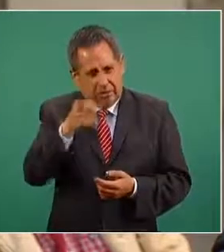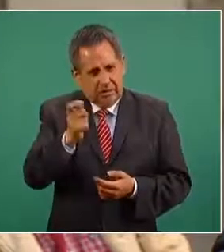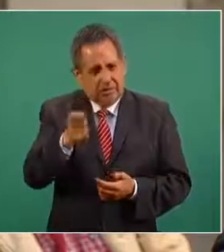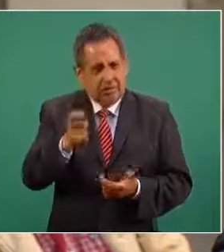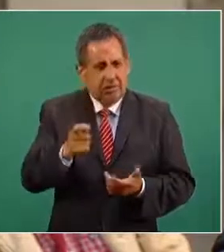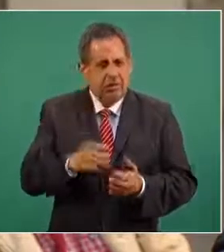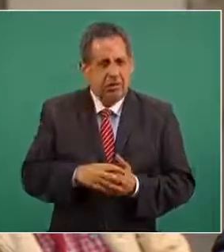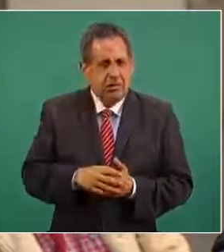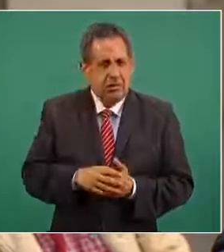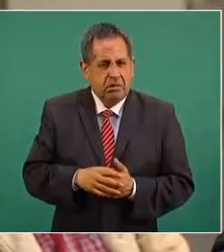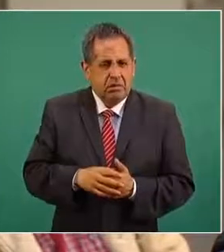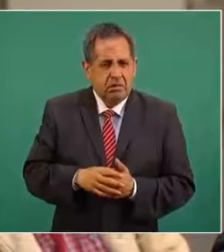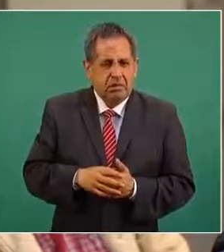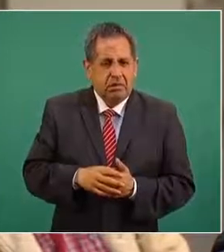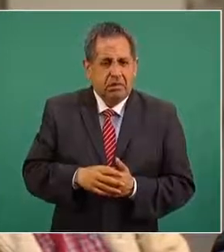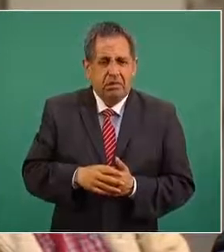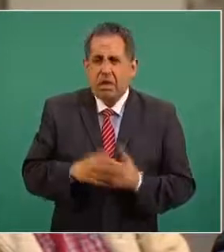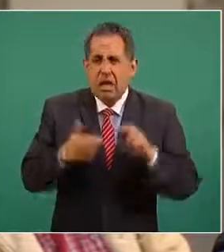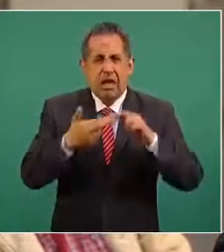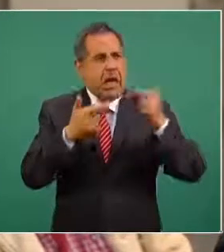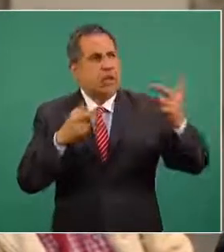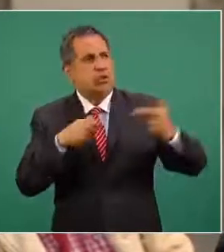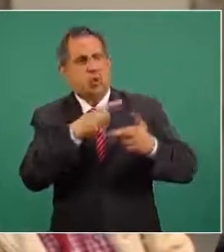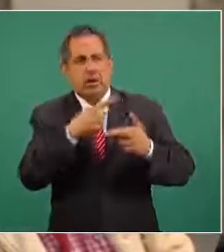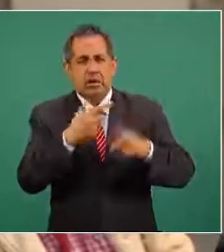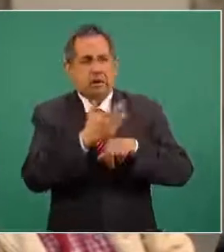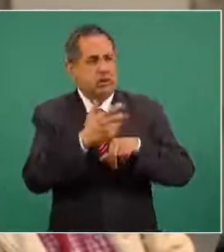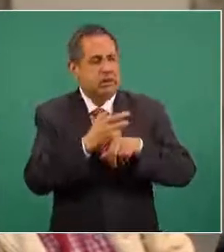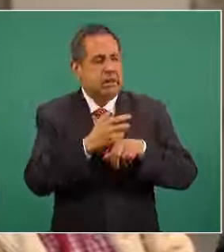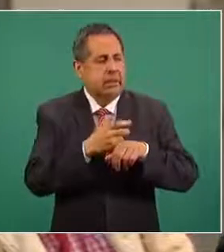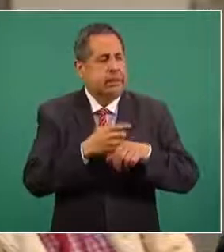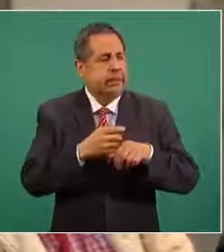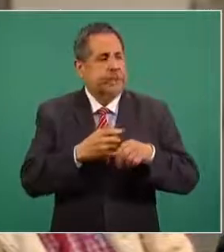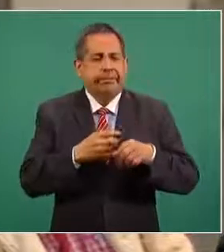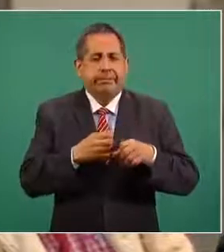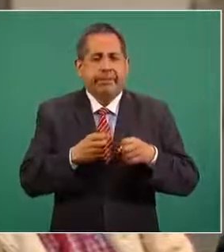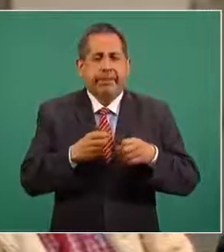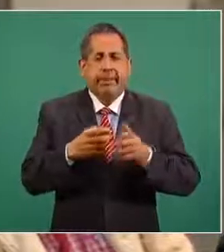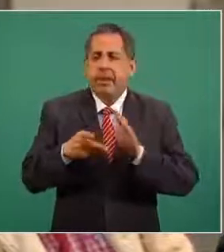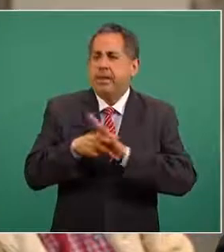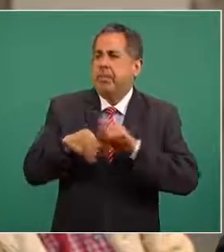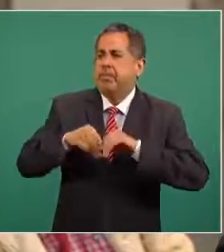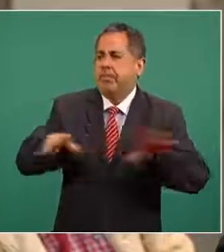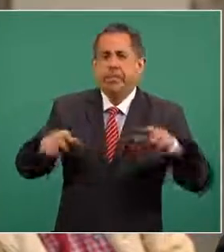relación con Estados Unidos al publicar los documentos